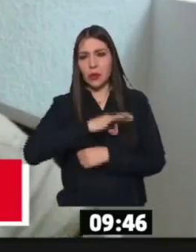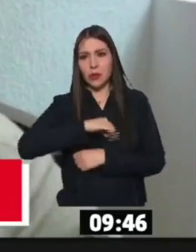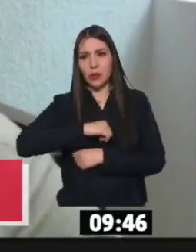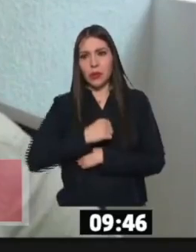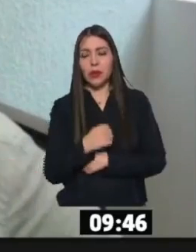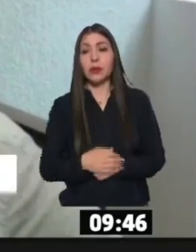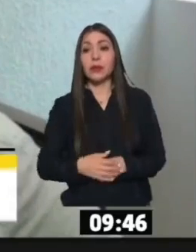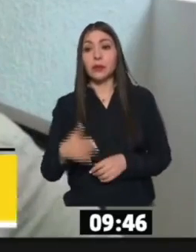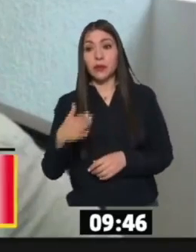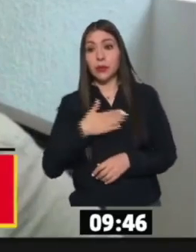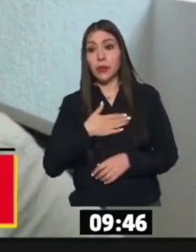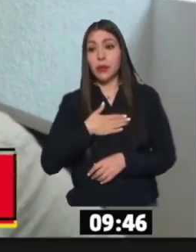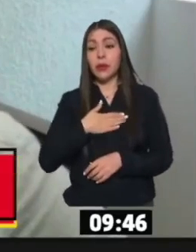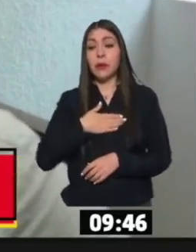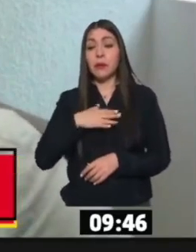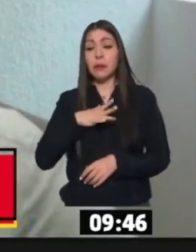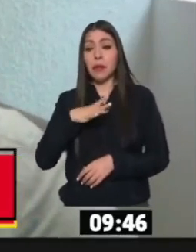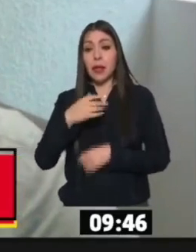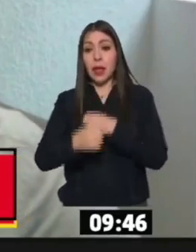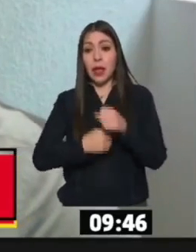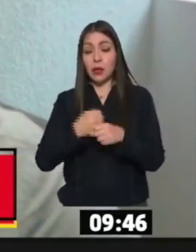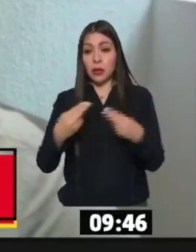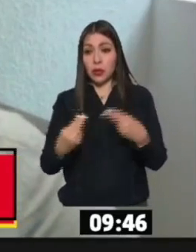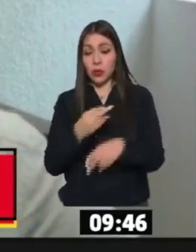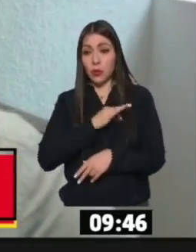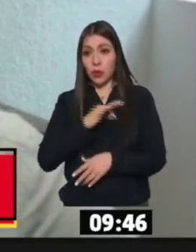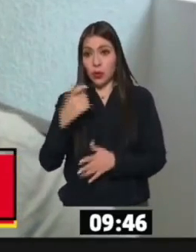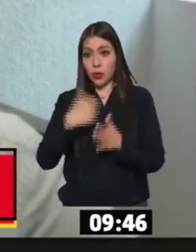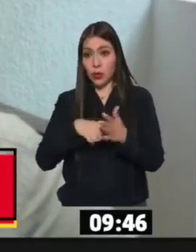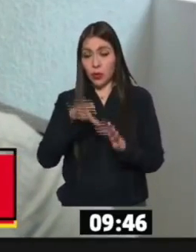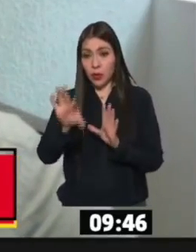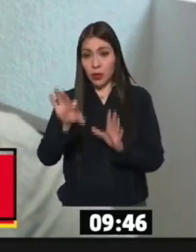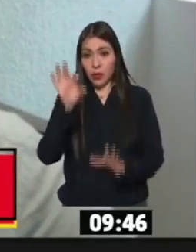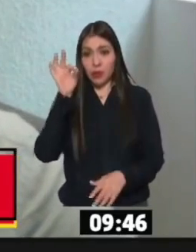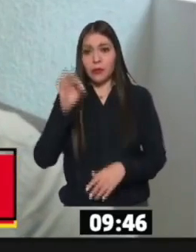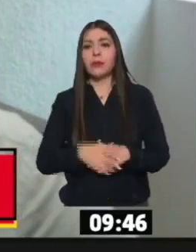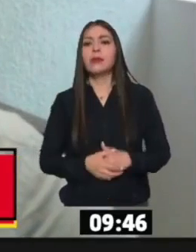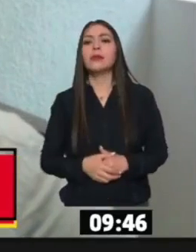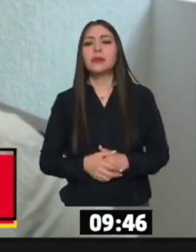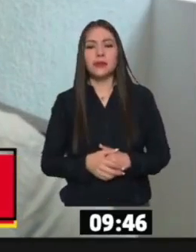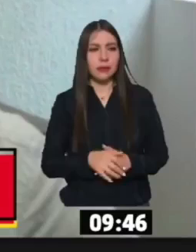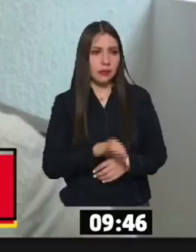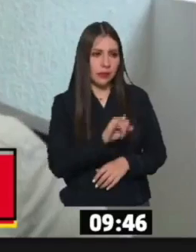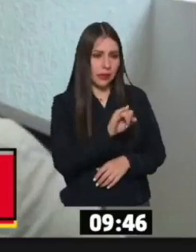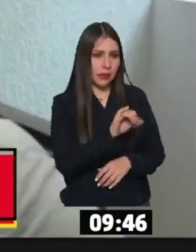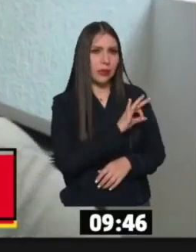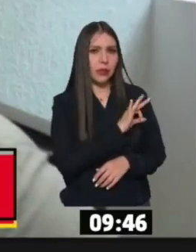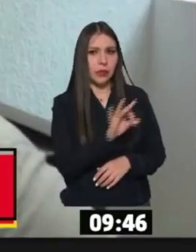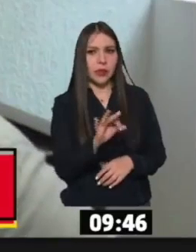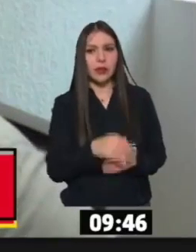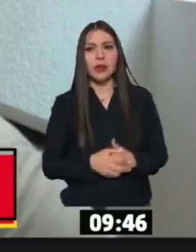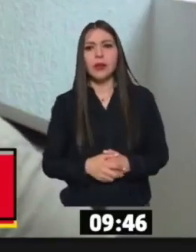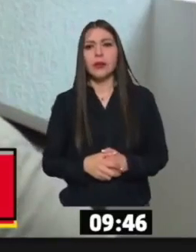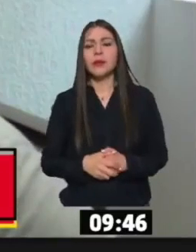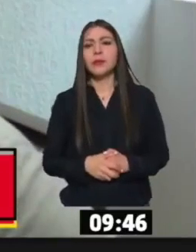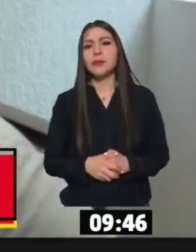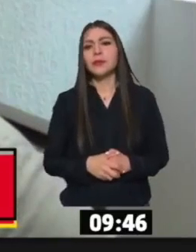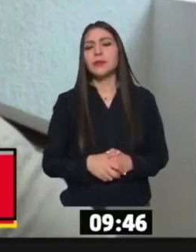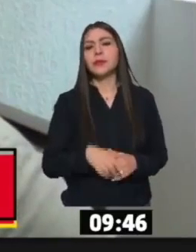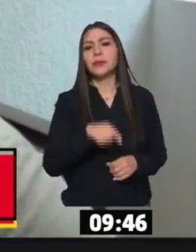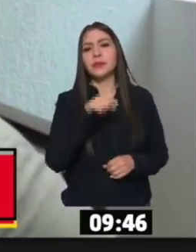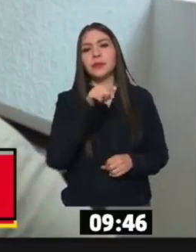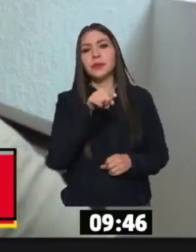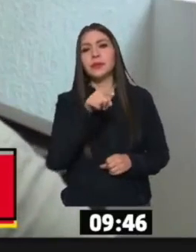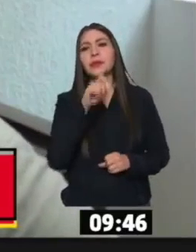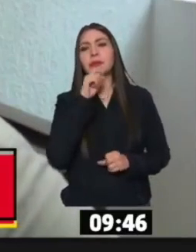año de nacimiento. No, señor, está en el Museo de la Tocología. Ese es el código mendocino, señora.